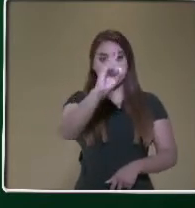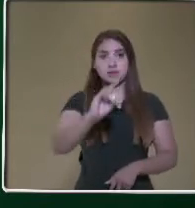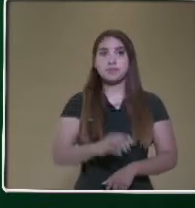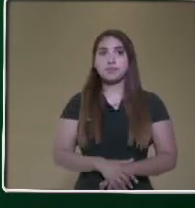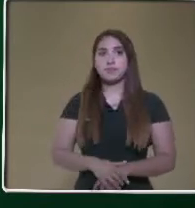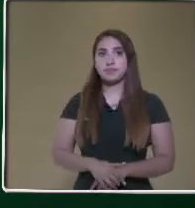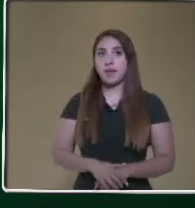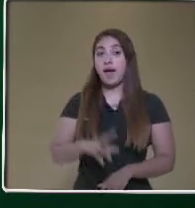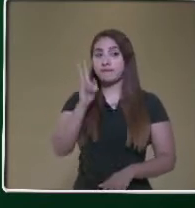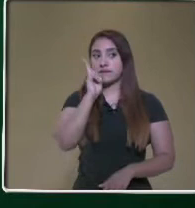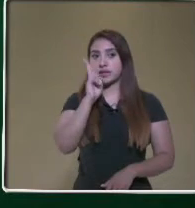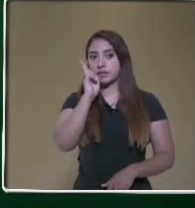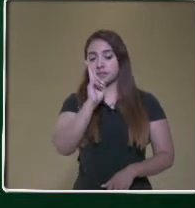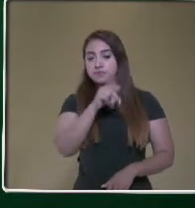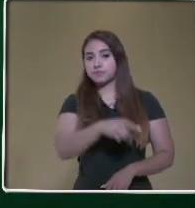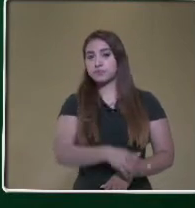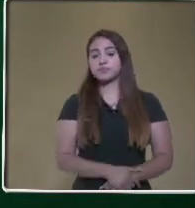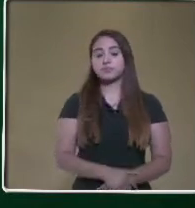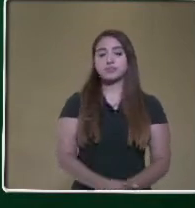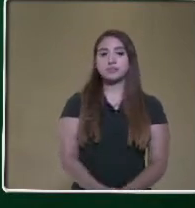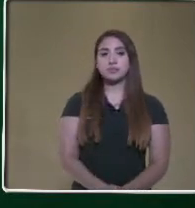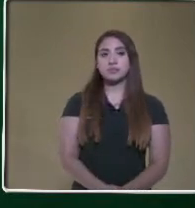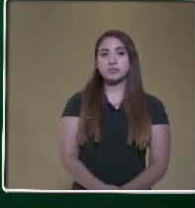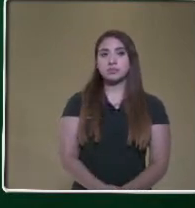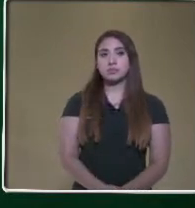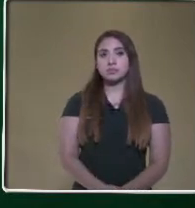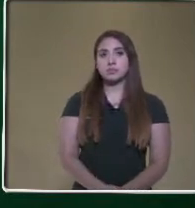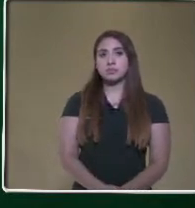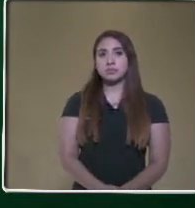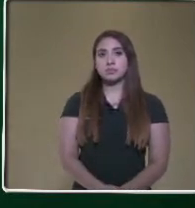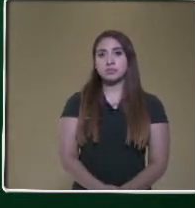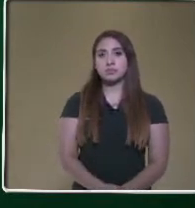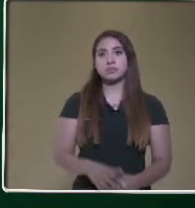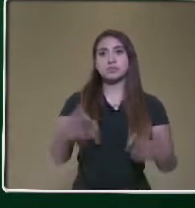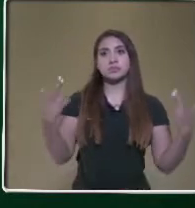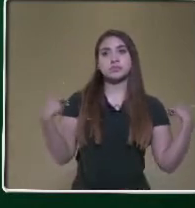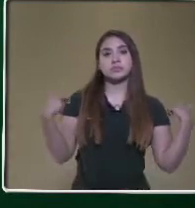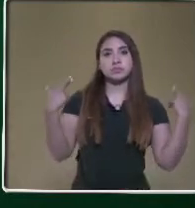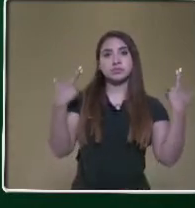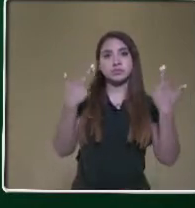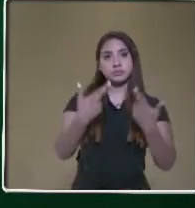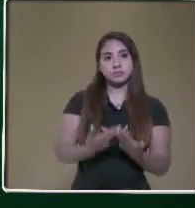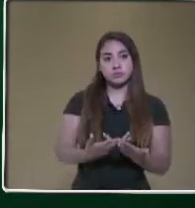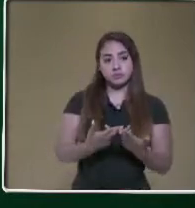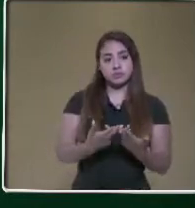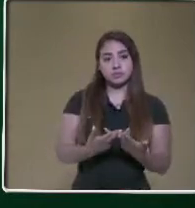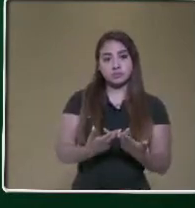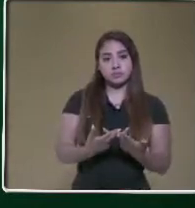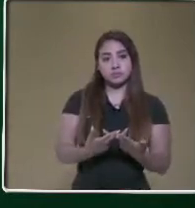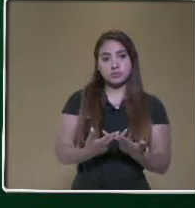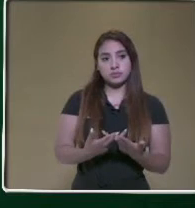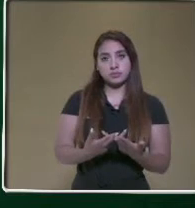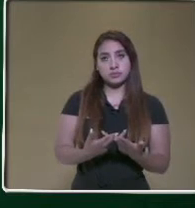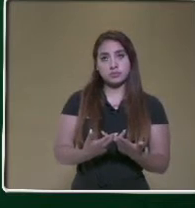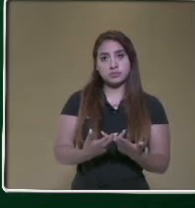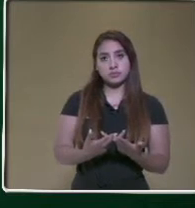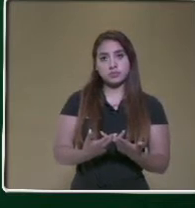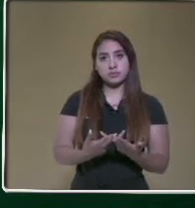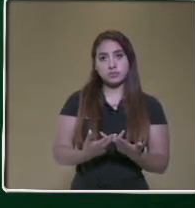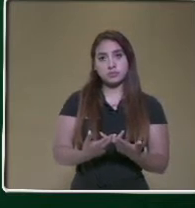es lo que vamos a realizar. Bueno maestra, lo primero que tendríamos que realizar es hacer las